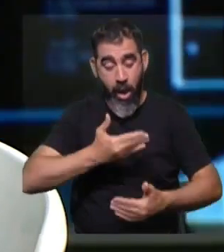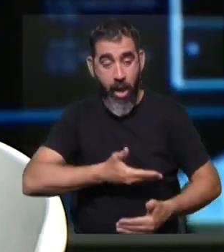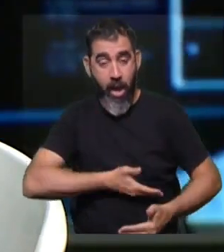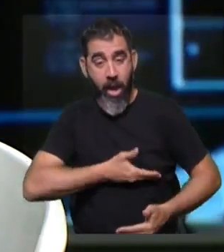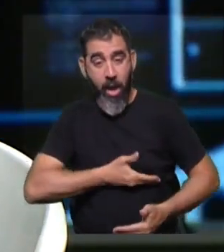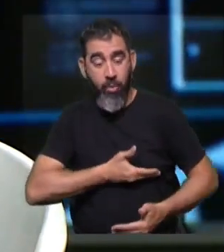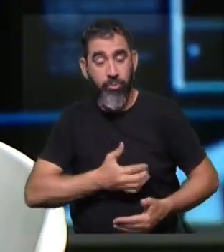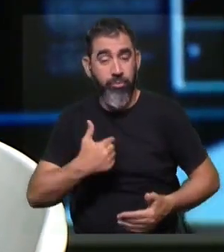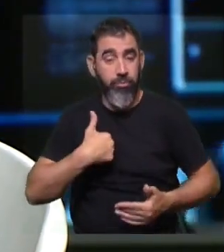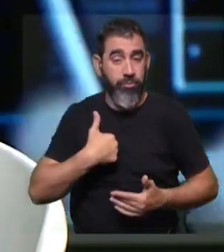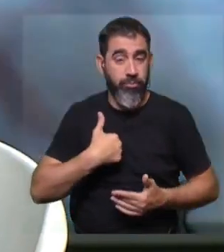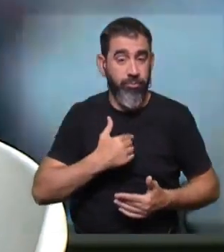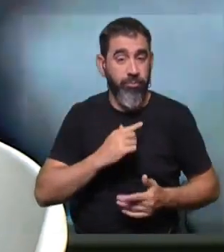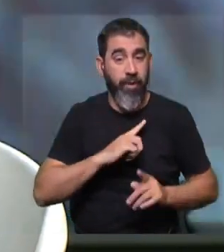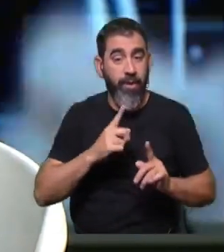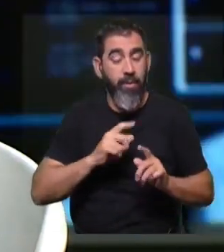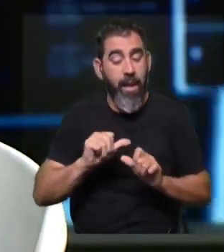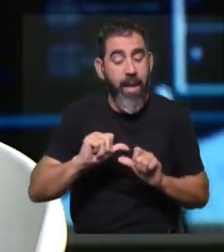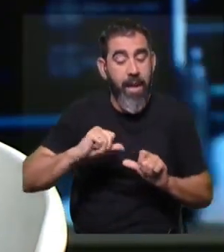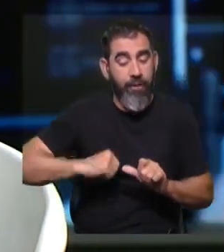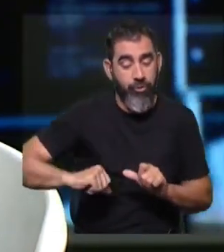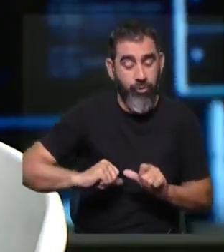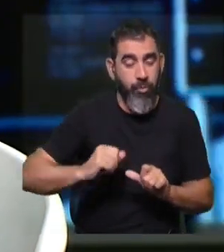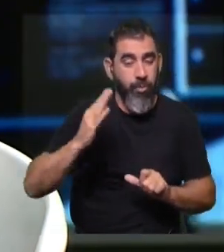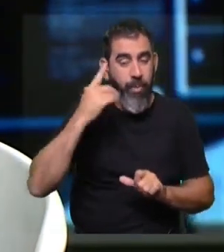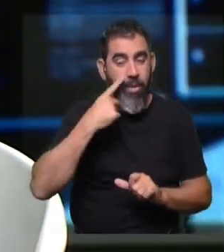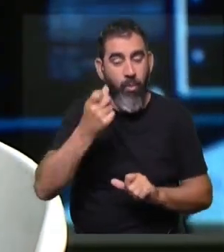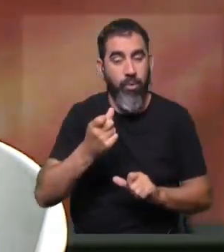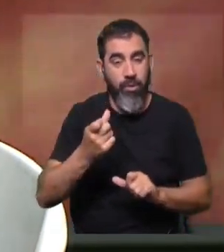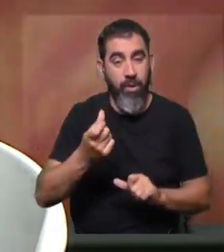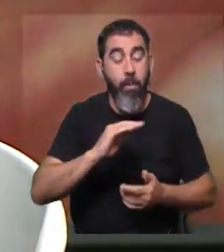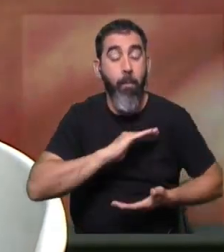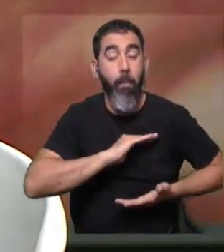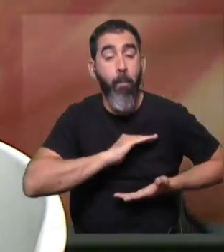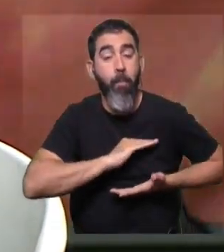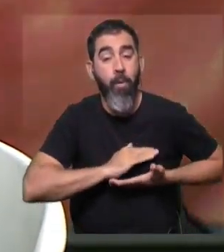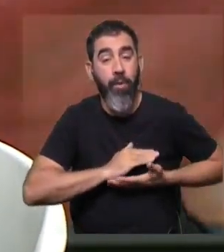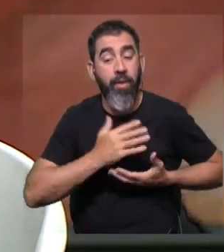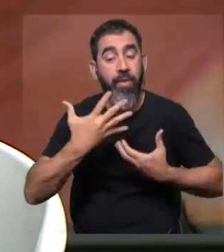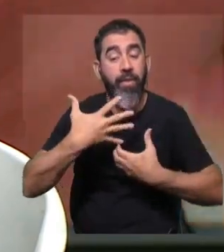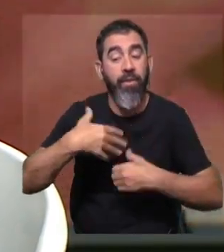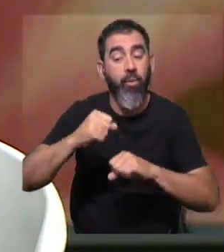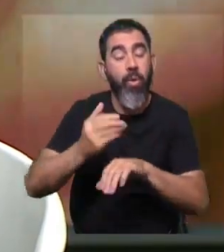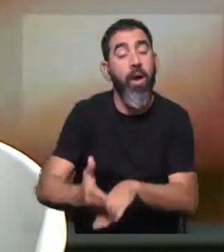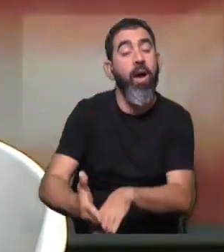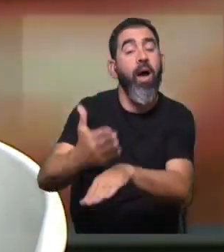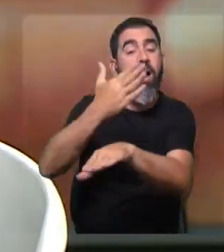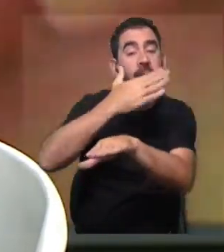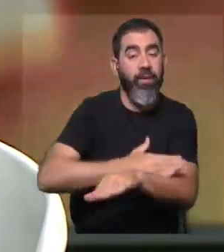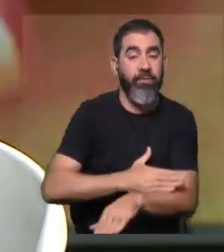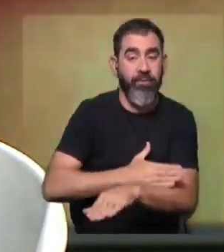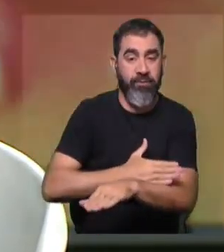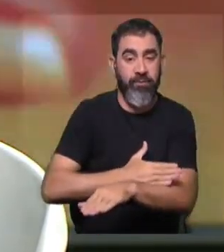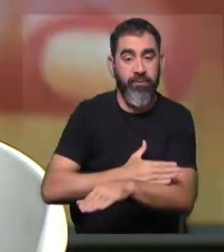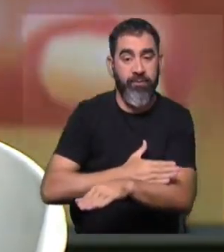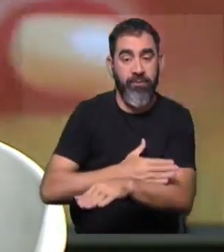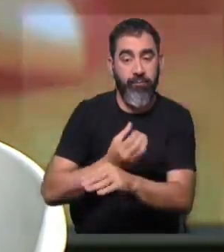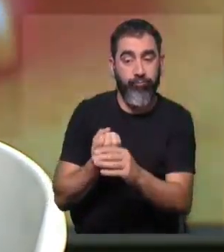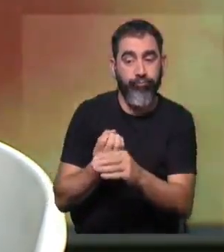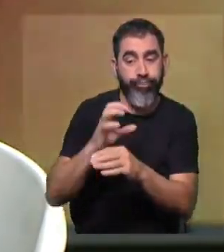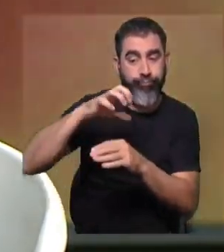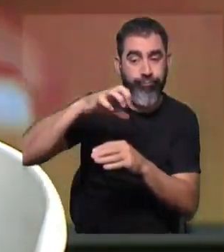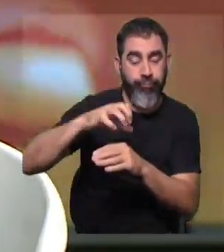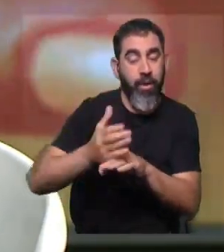que tiene que haber una lesión para ser palpable, mientras que en la mamografía justamente lo que se está buscando es antes de que esa lesión se